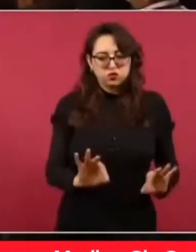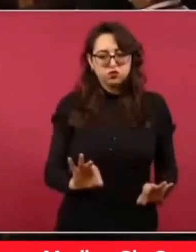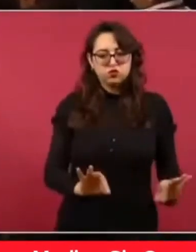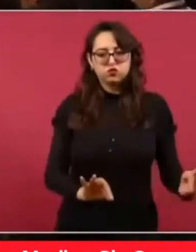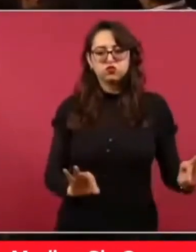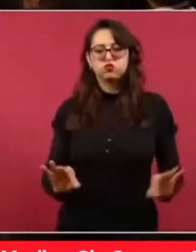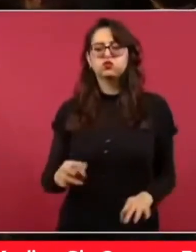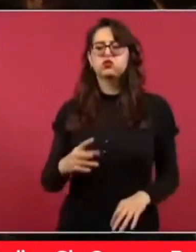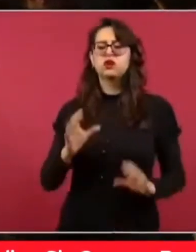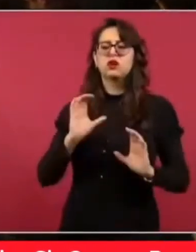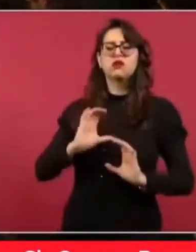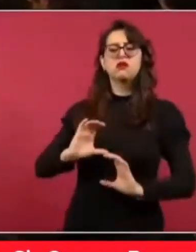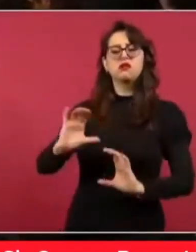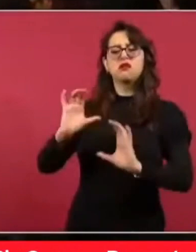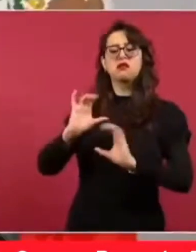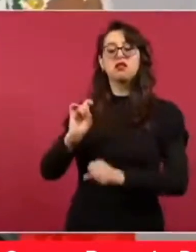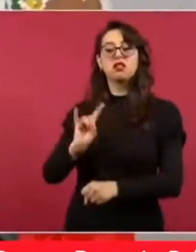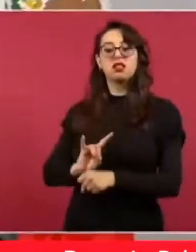se canta bien.